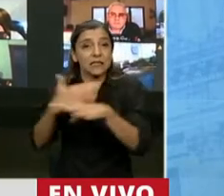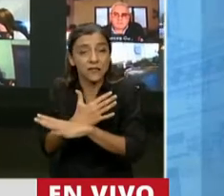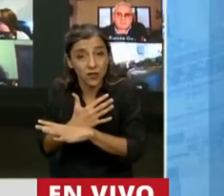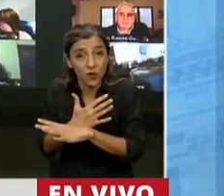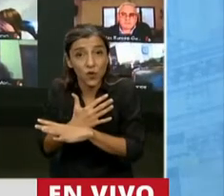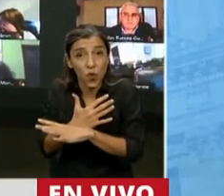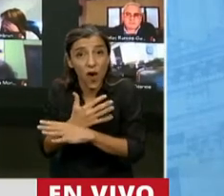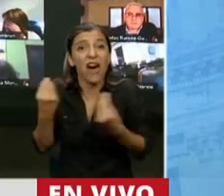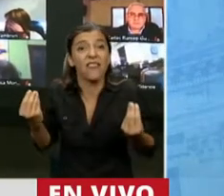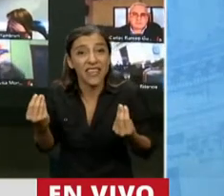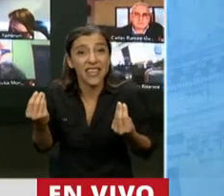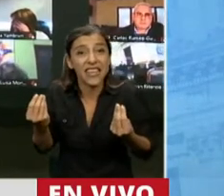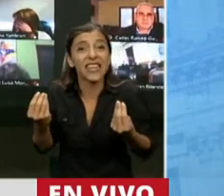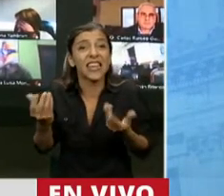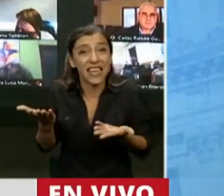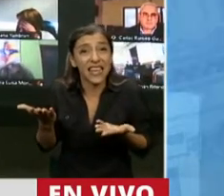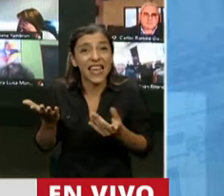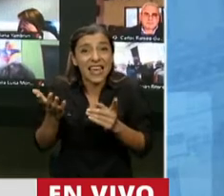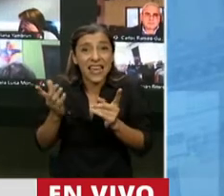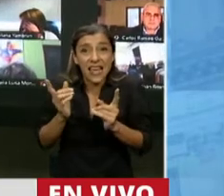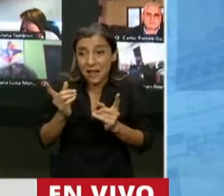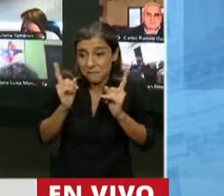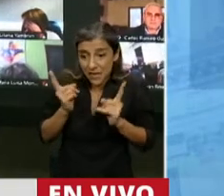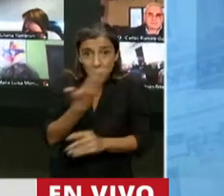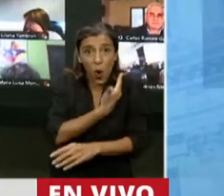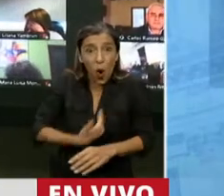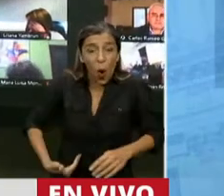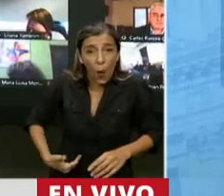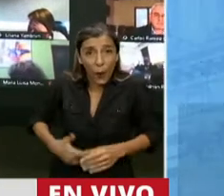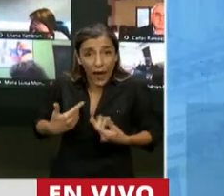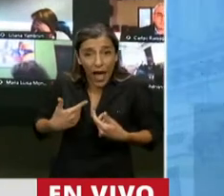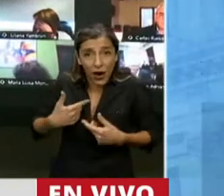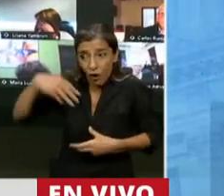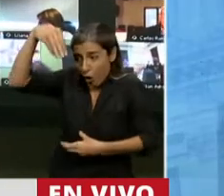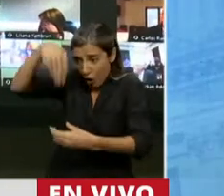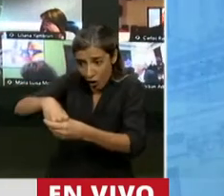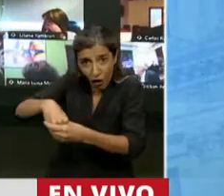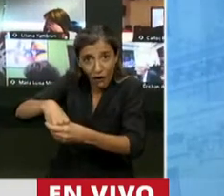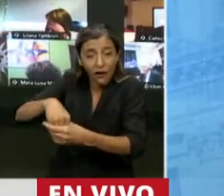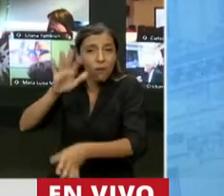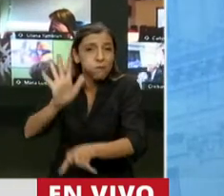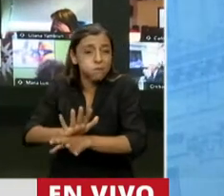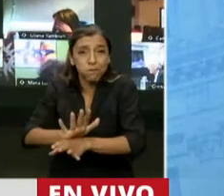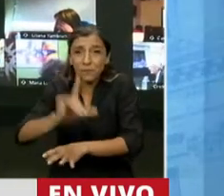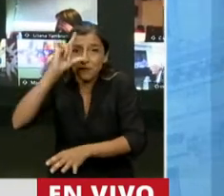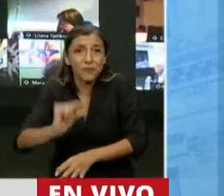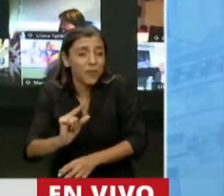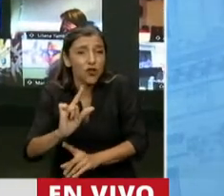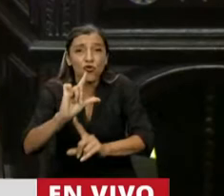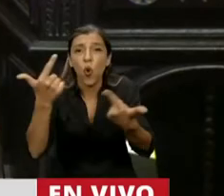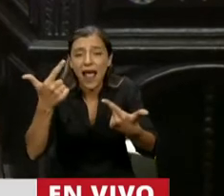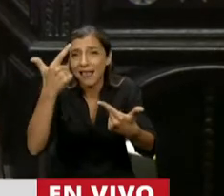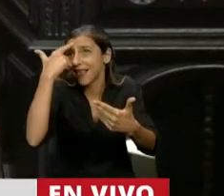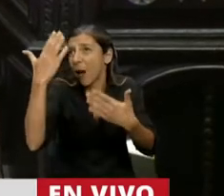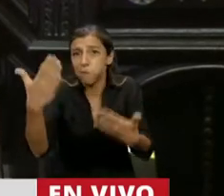hospeda al gobierno de la nación argentina es francamente de una ignorancia, de una incapacidad de